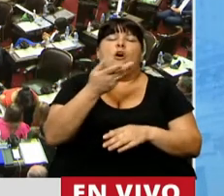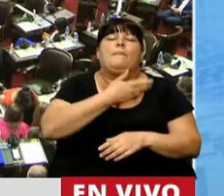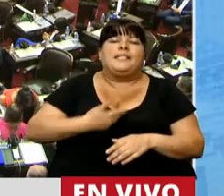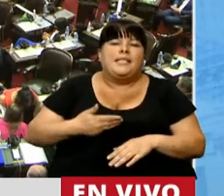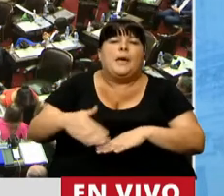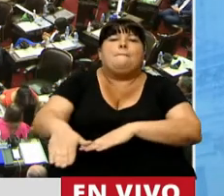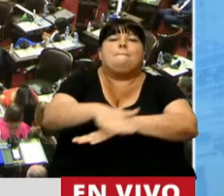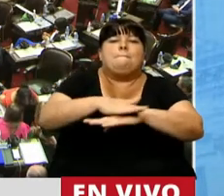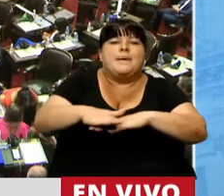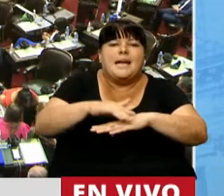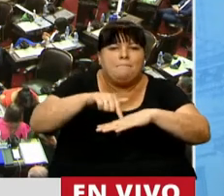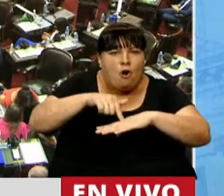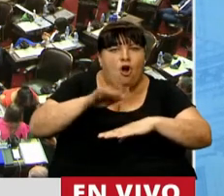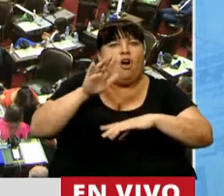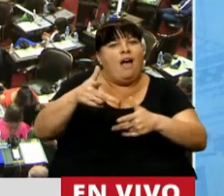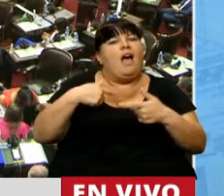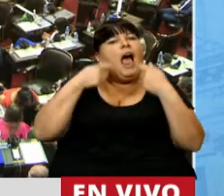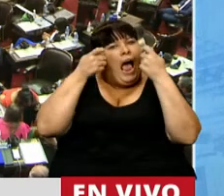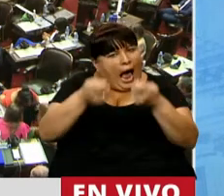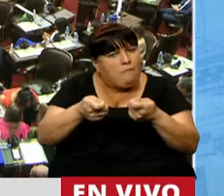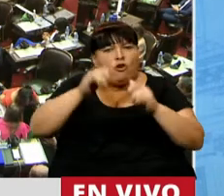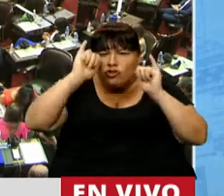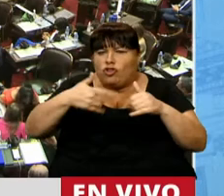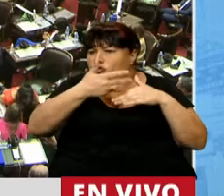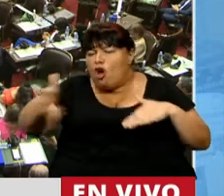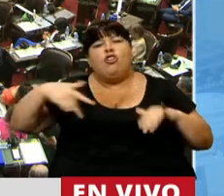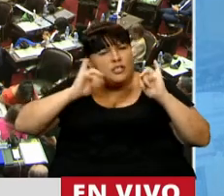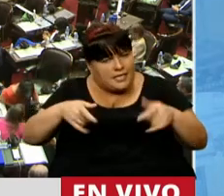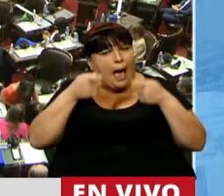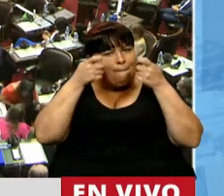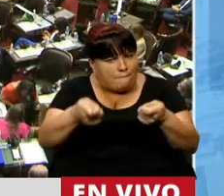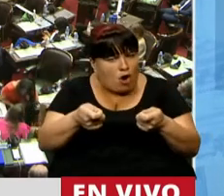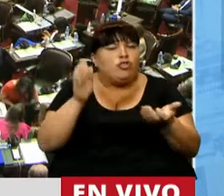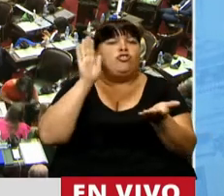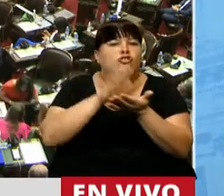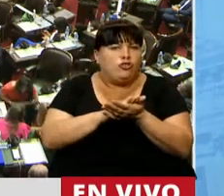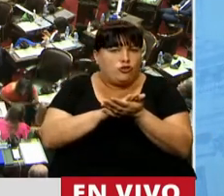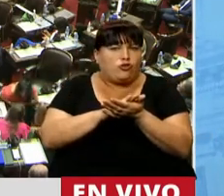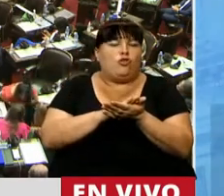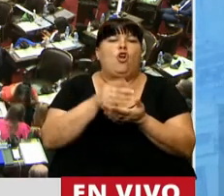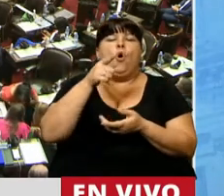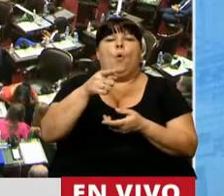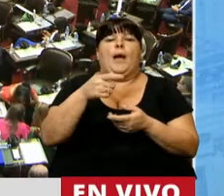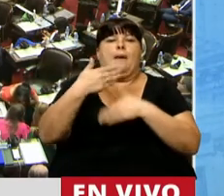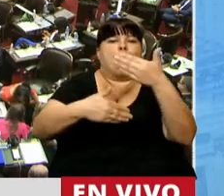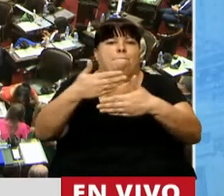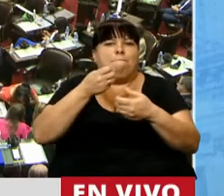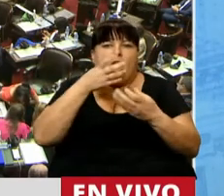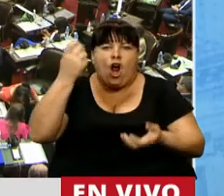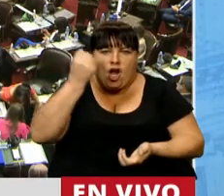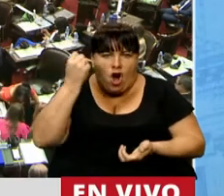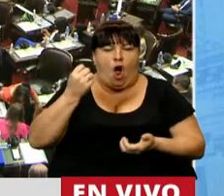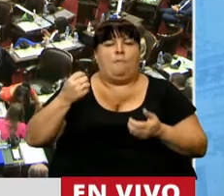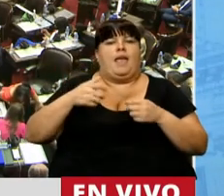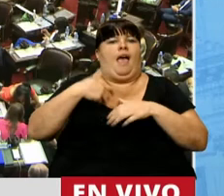presidente, un piso y los acompañamos en todo lo demás que tenga que ver con el crecimiento de la economía,